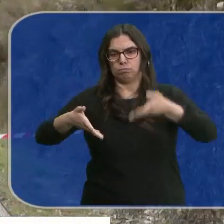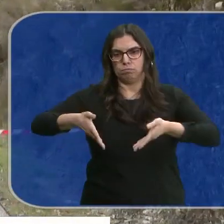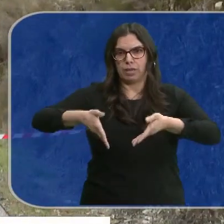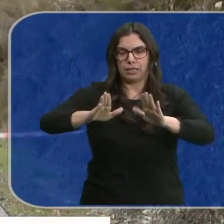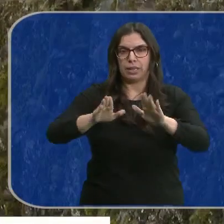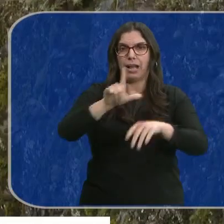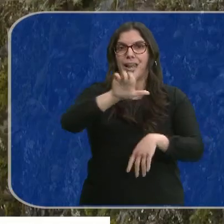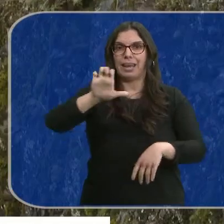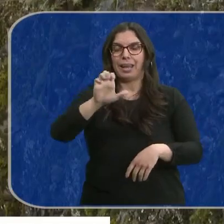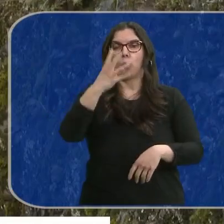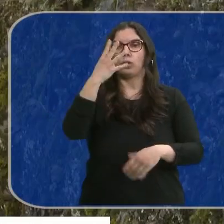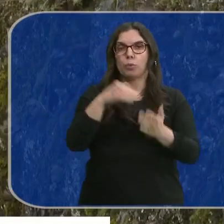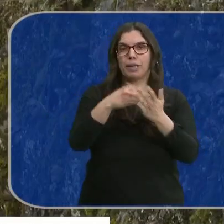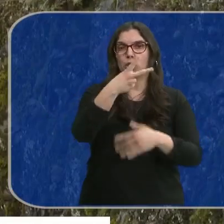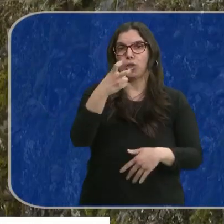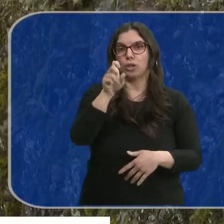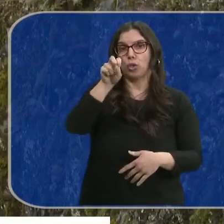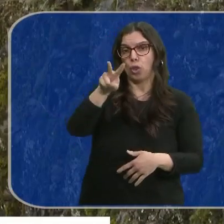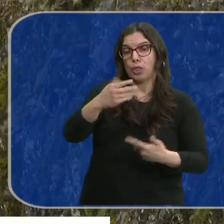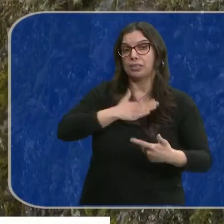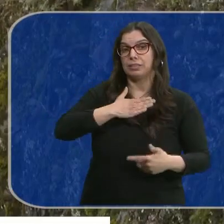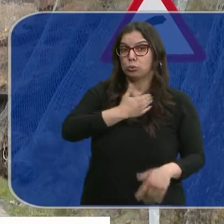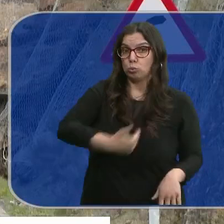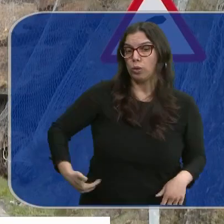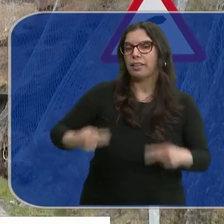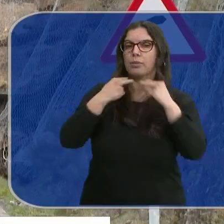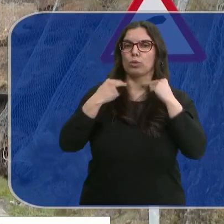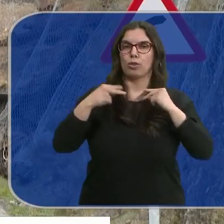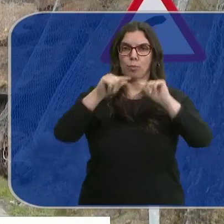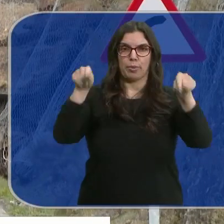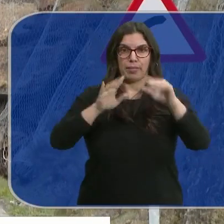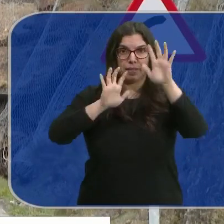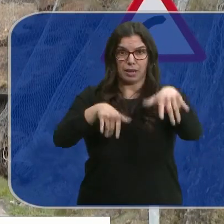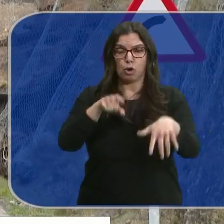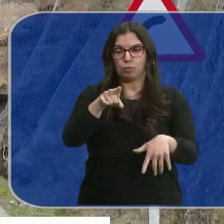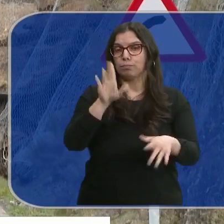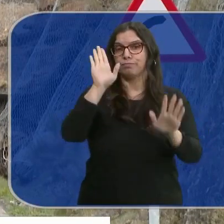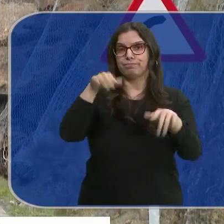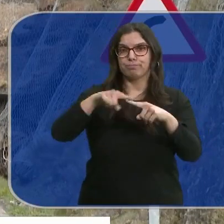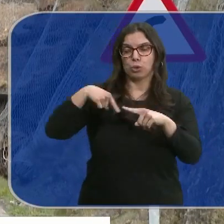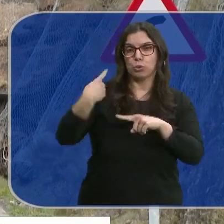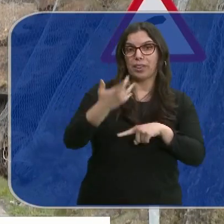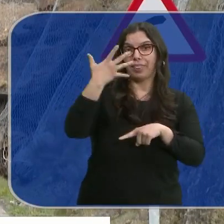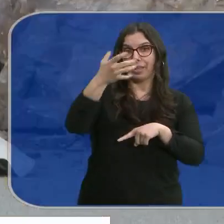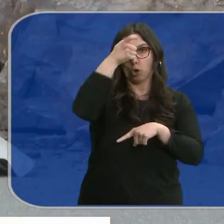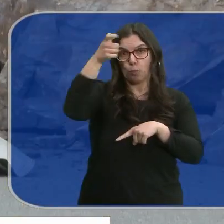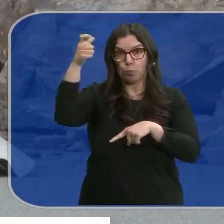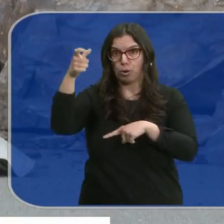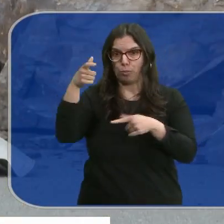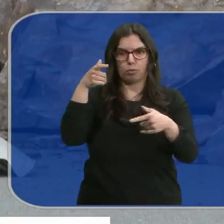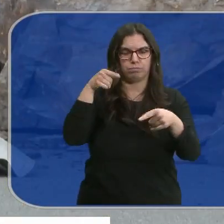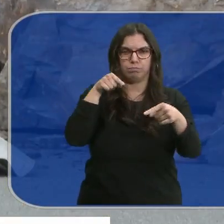4212, cuyo titular es la Diputación Provincial de León, ha provocado la incomunicación de cinco